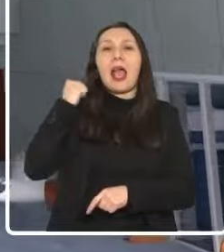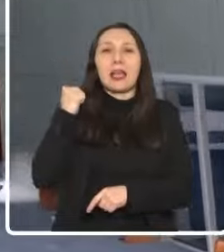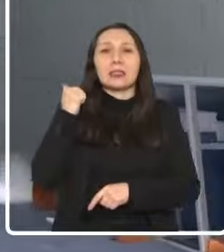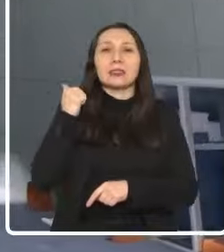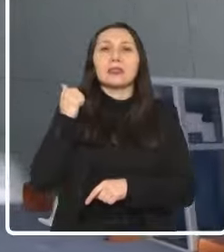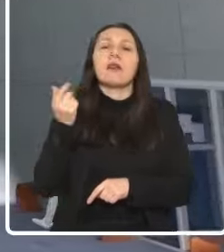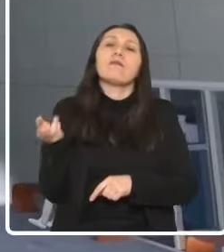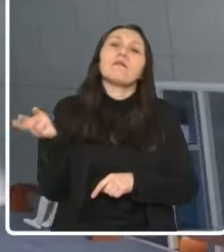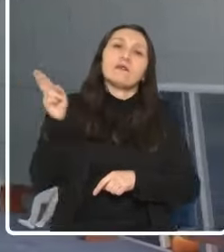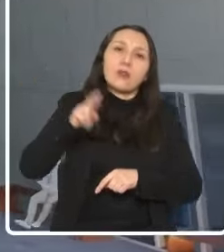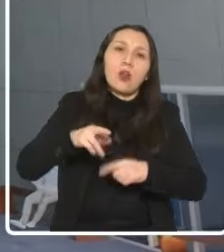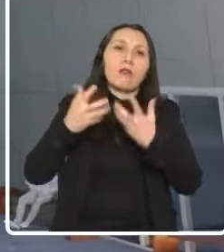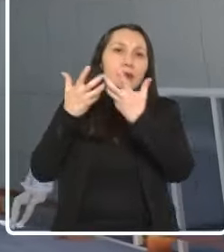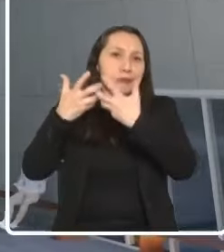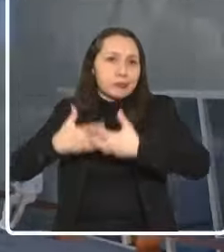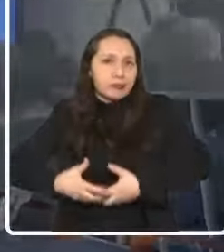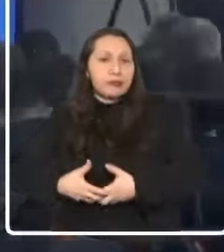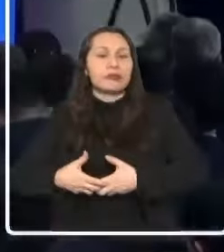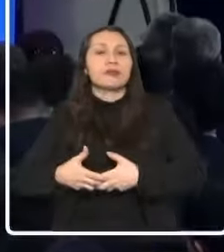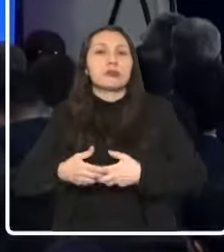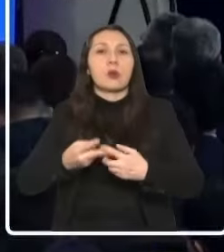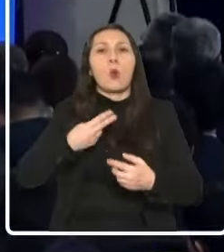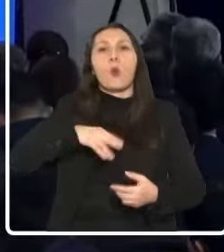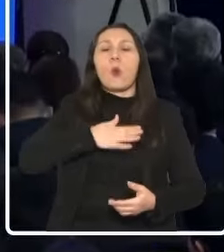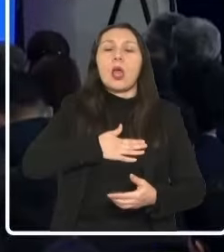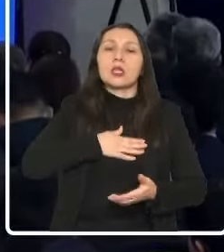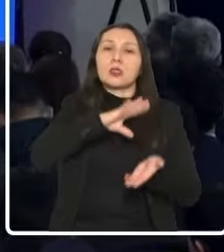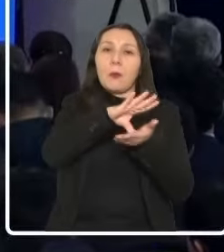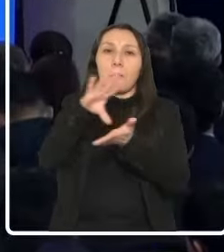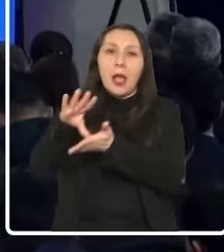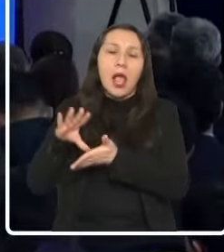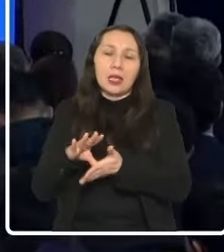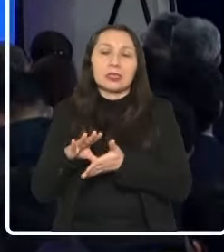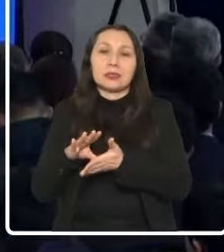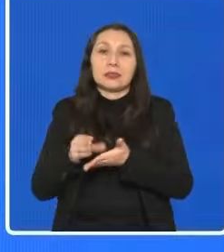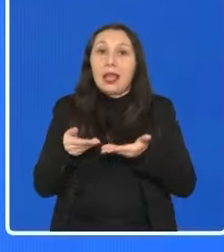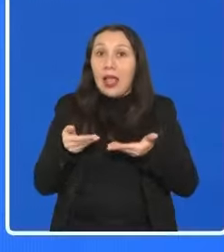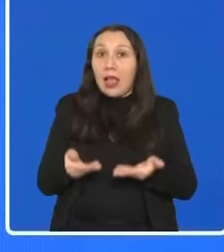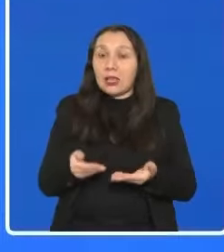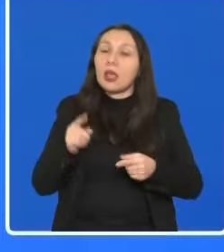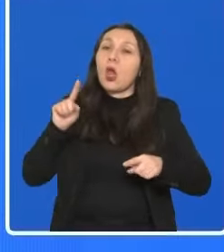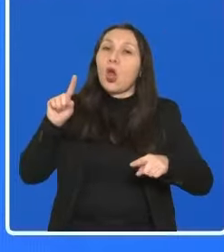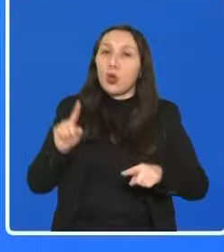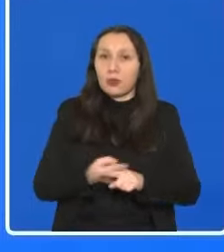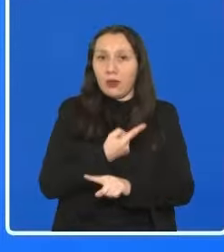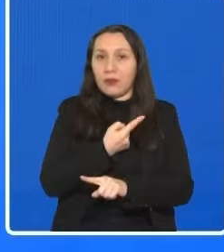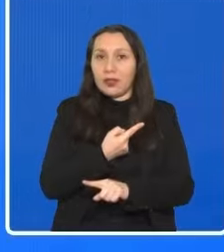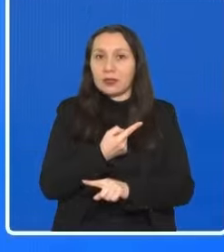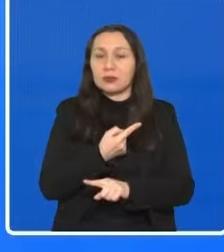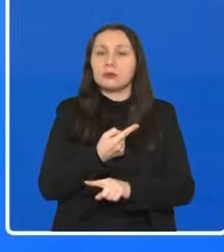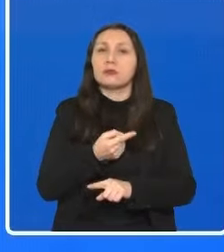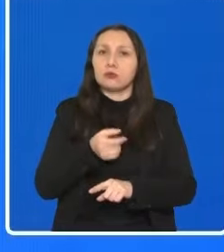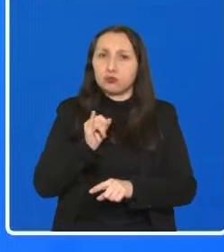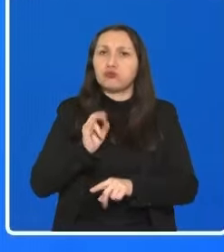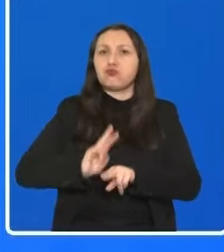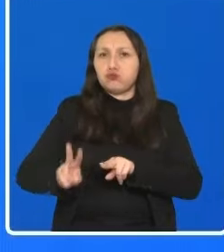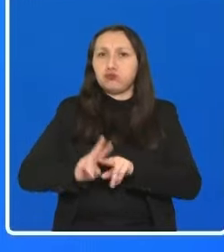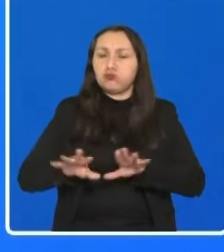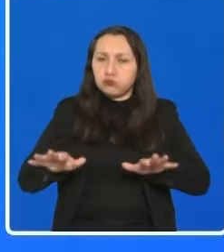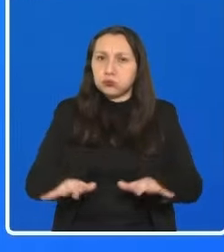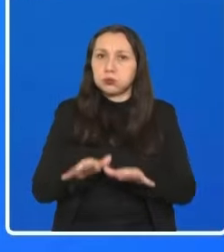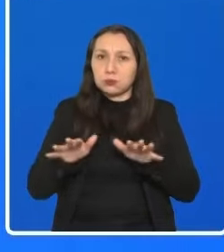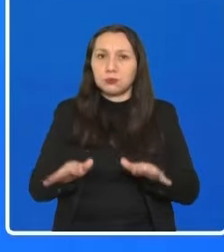la reindustrialización de nuestros países. Y acá, nuevamente, lo estamos haciendo.